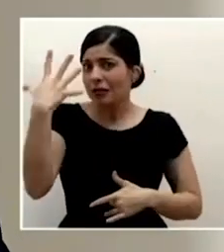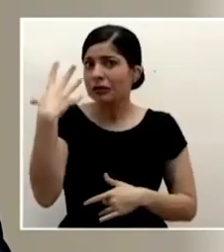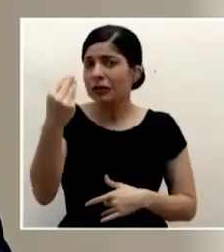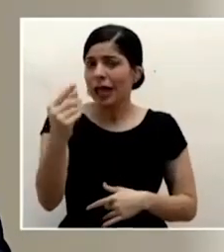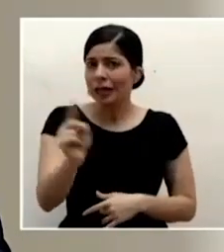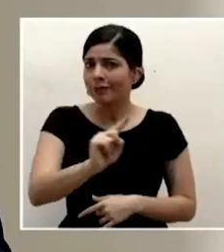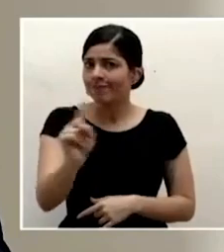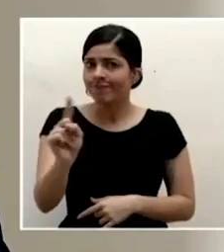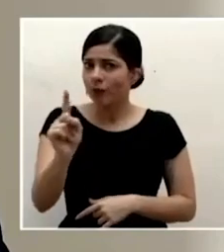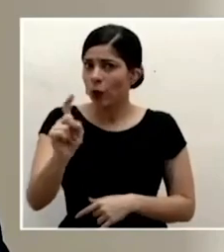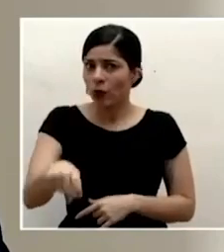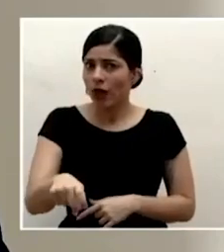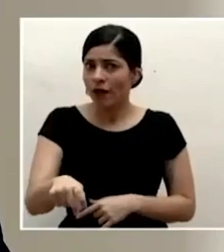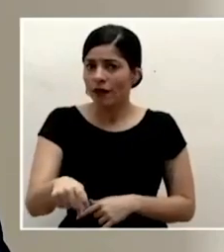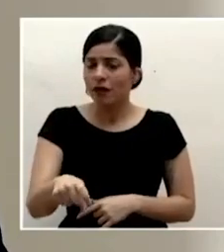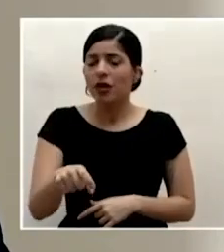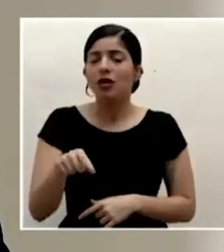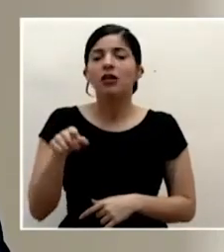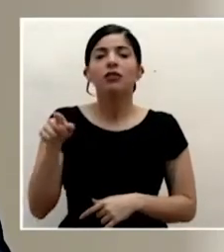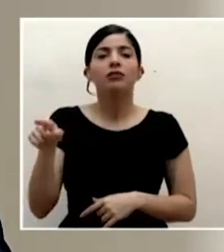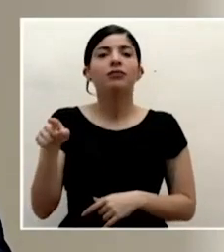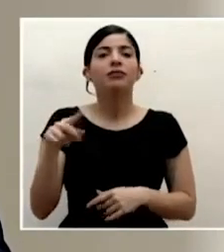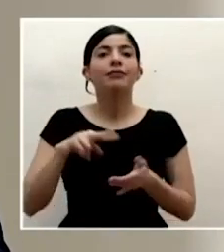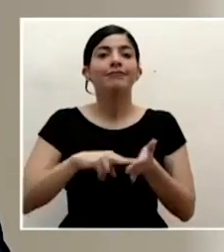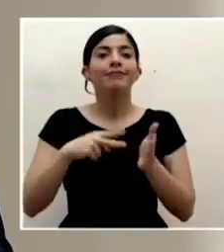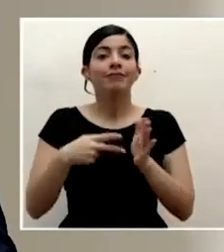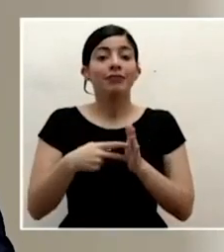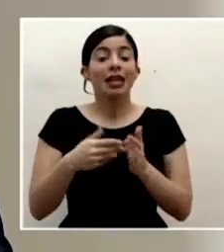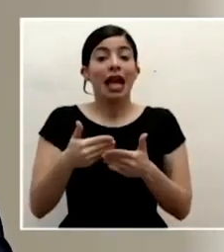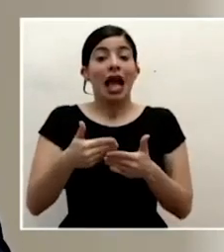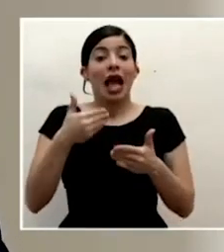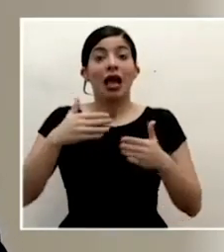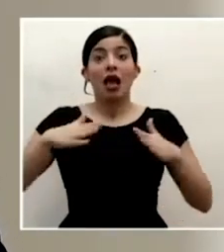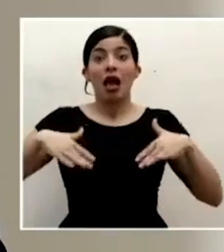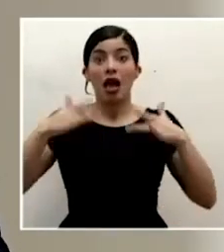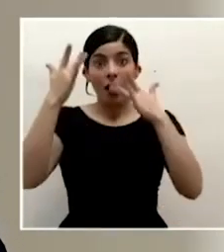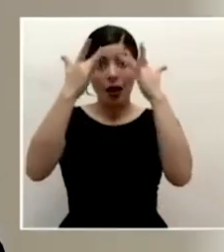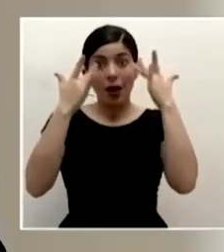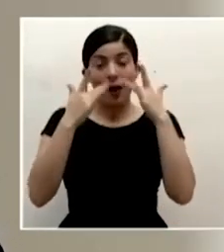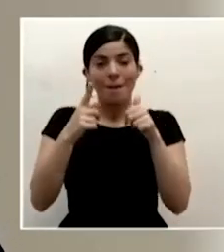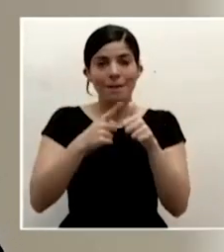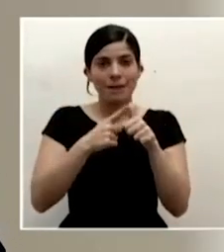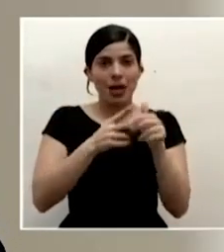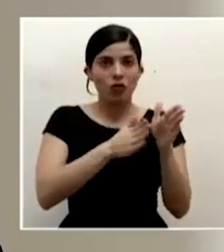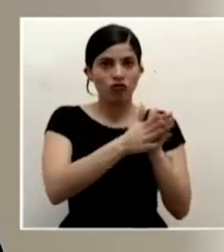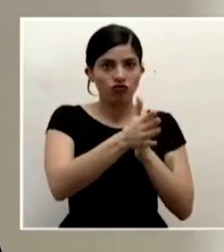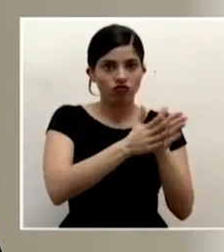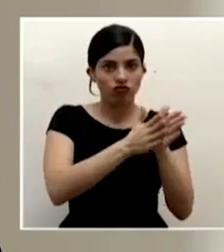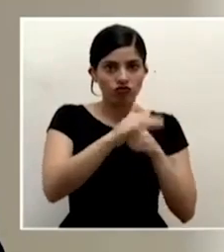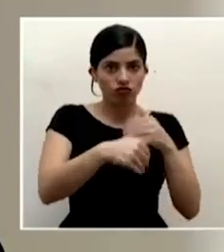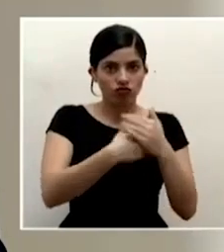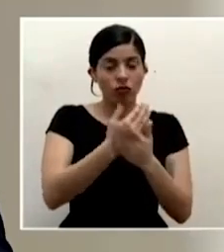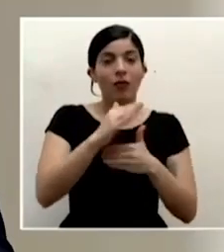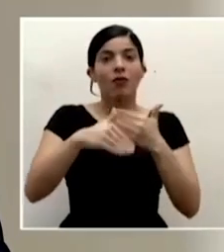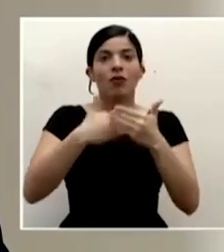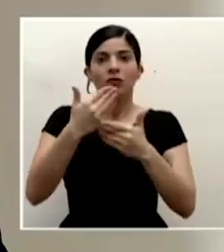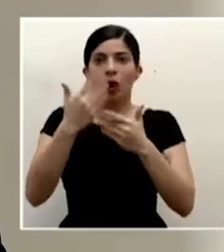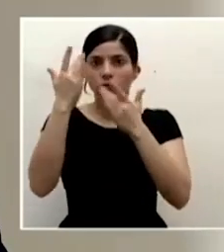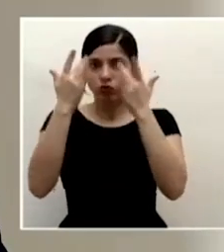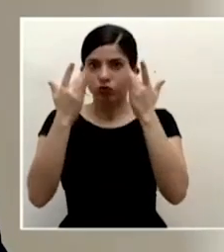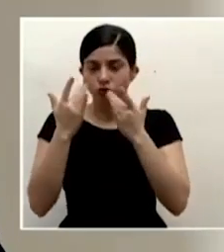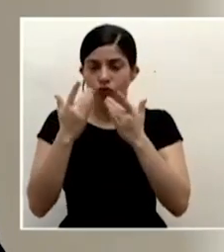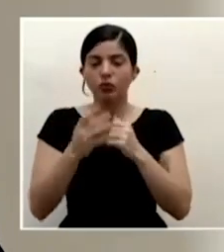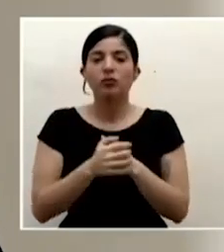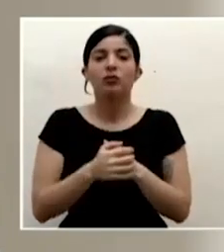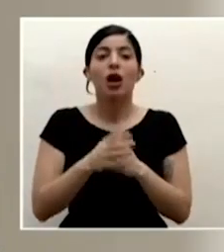se habla de que tenemos que antes de tocarnos la cara, lavarnos las manos, y por ejemplo, el asunto de la